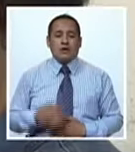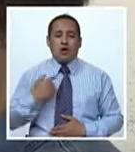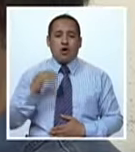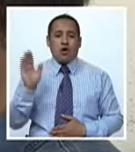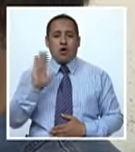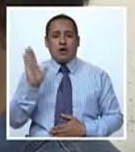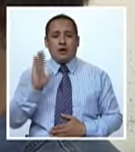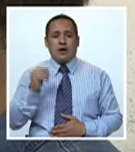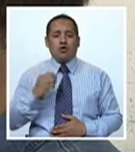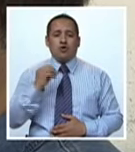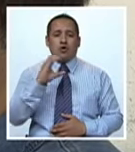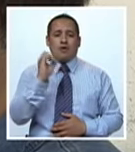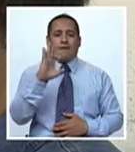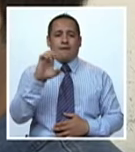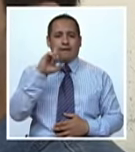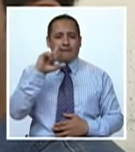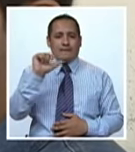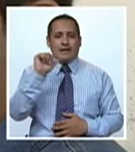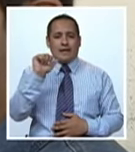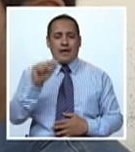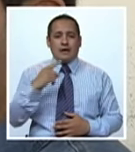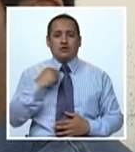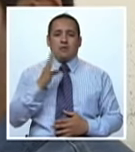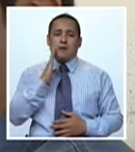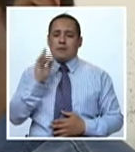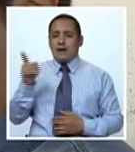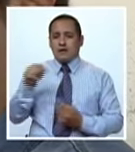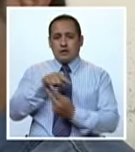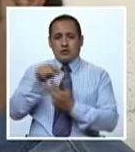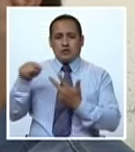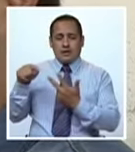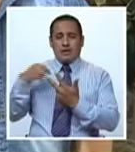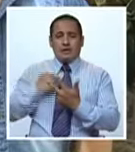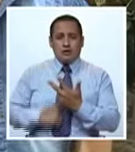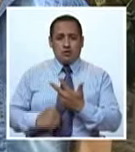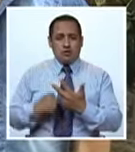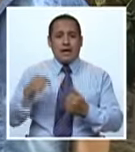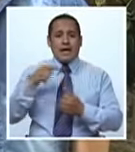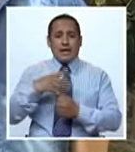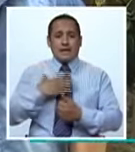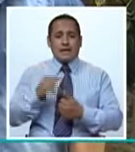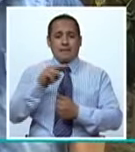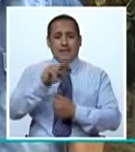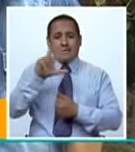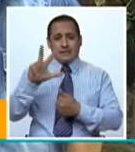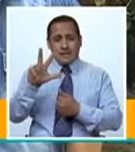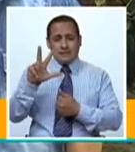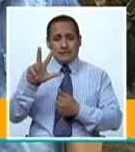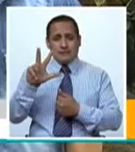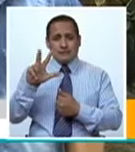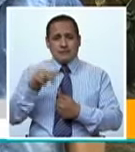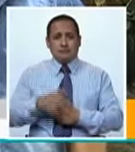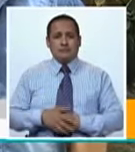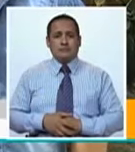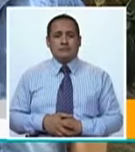Hola, soy Orfelia, mamá de Álvaro, de Gabriela y de Julio. Álvaro tiene 23 años,